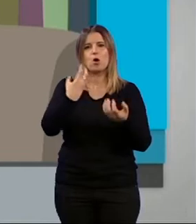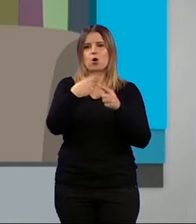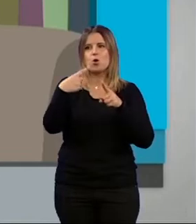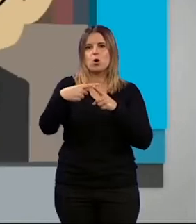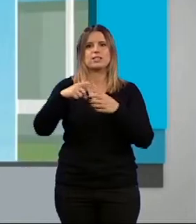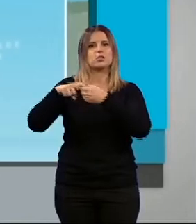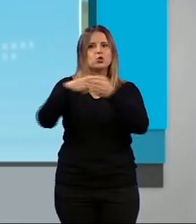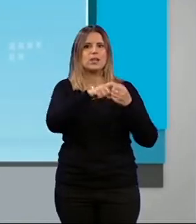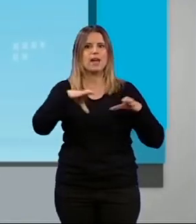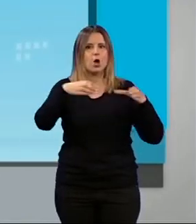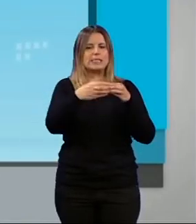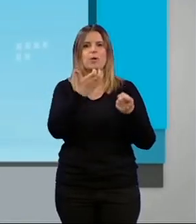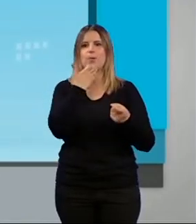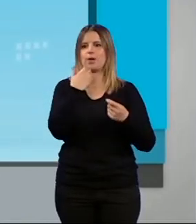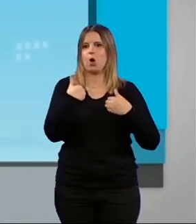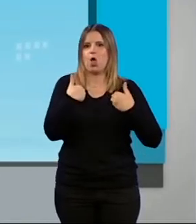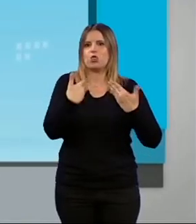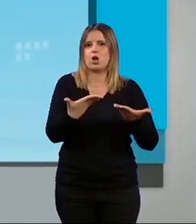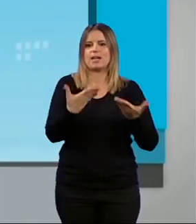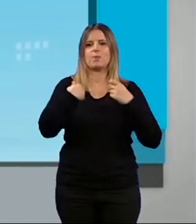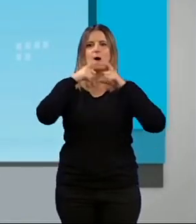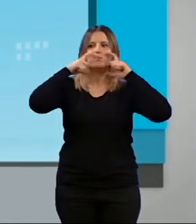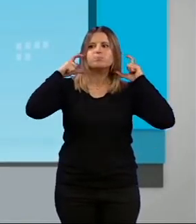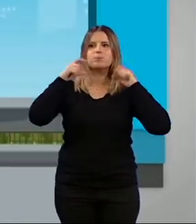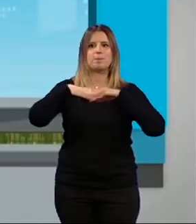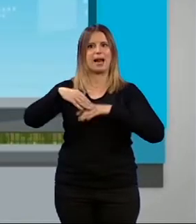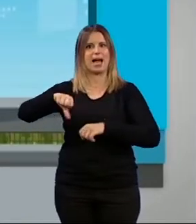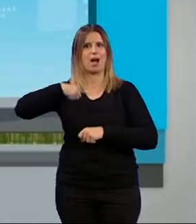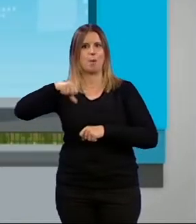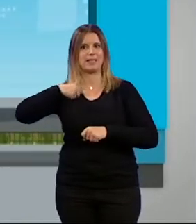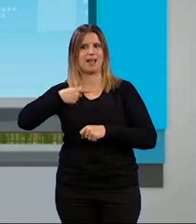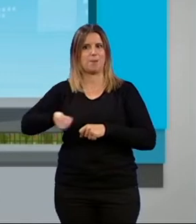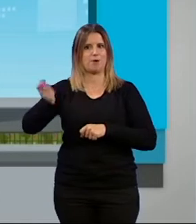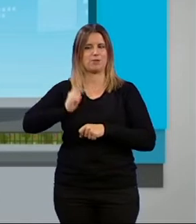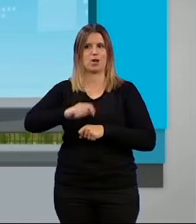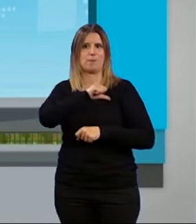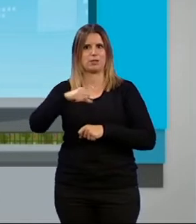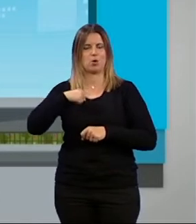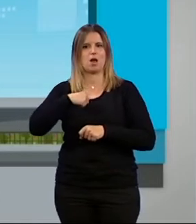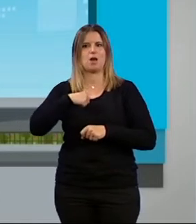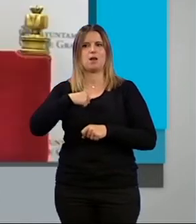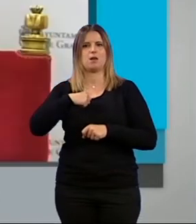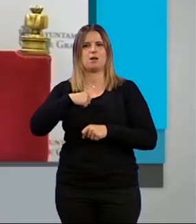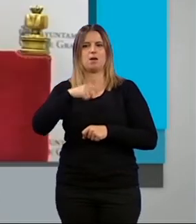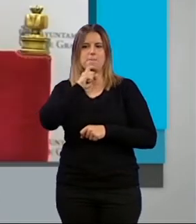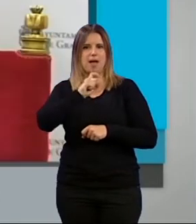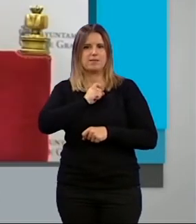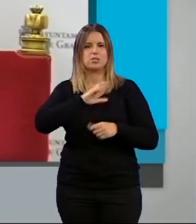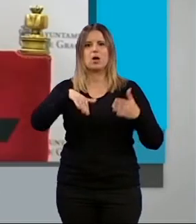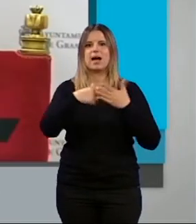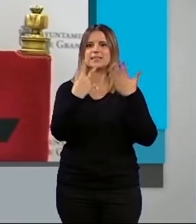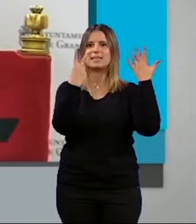colectivos, como por ejemplo las donaciones de equipos de protección a sanitarios llegadas desde particulares. Recibimos especialmente avisos, hasta 7